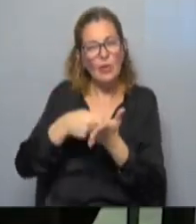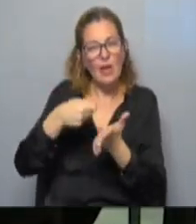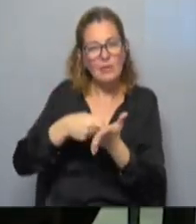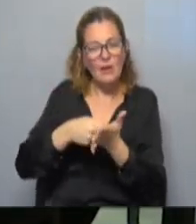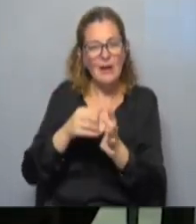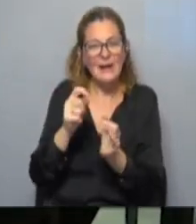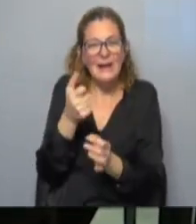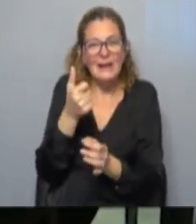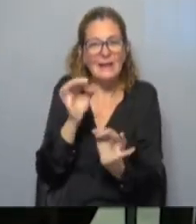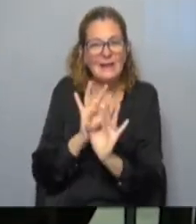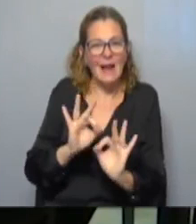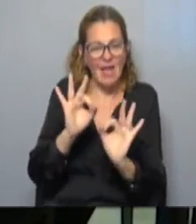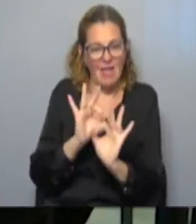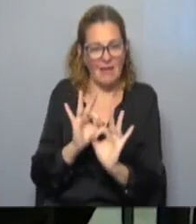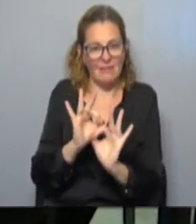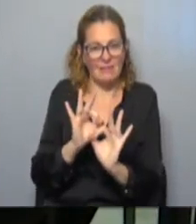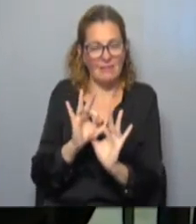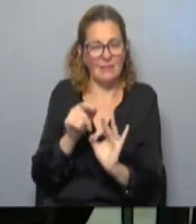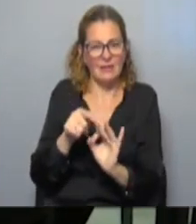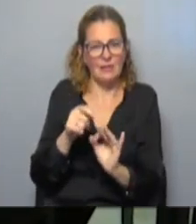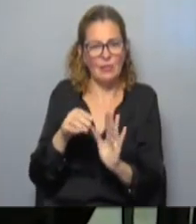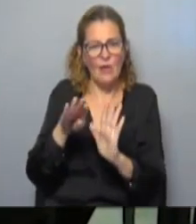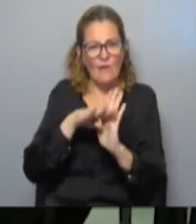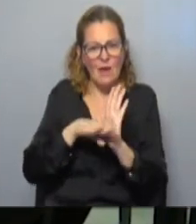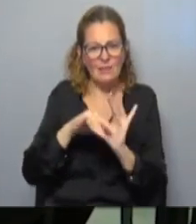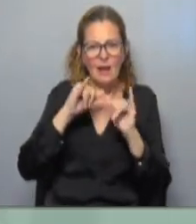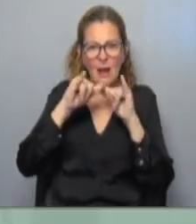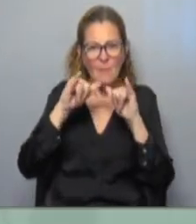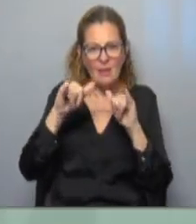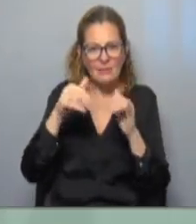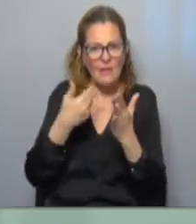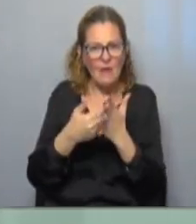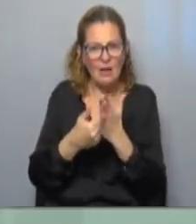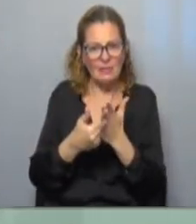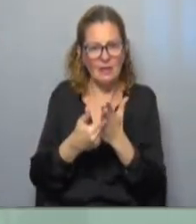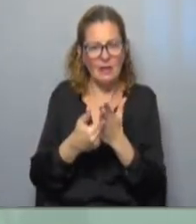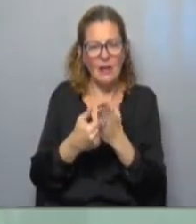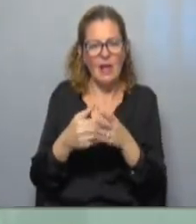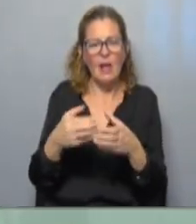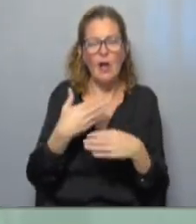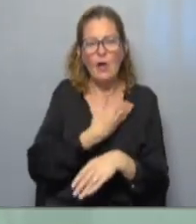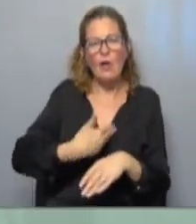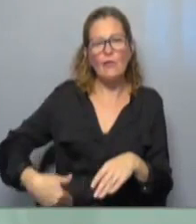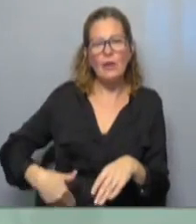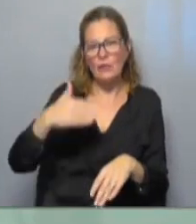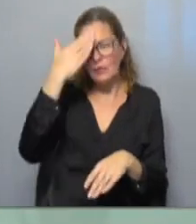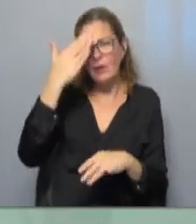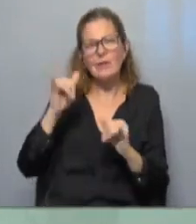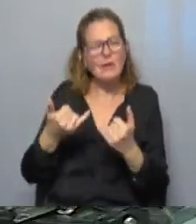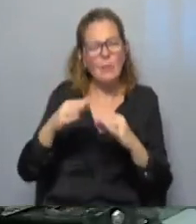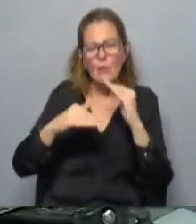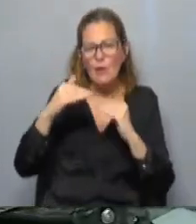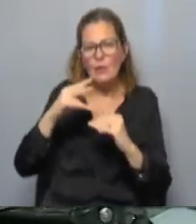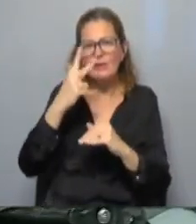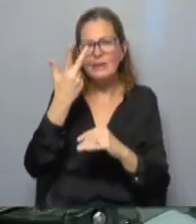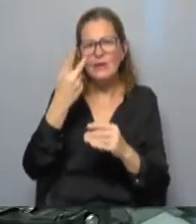Casi nada. Estos son incumplimientos de campaña. El gobierno del Frente Amplio ya fue evaluado, fue evaluado en tres